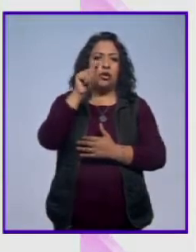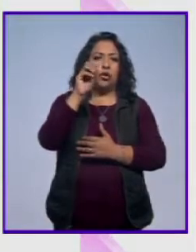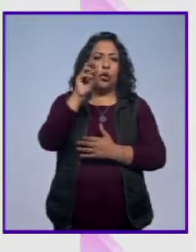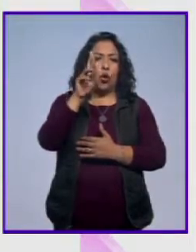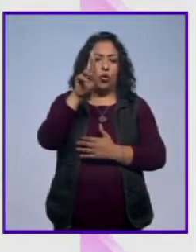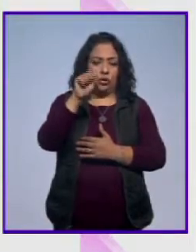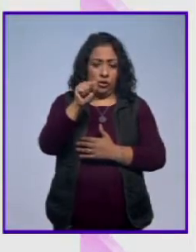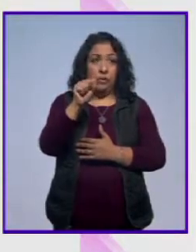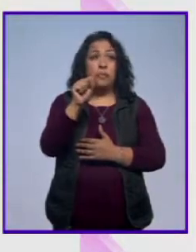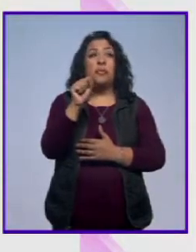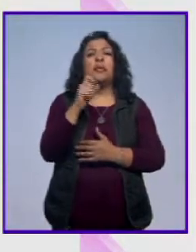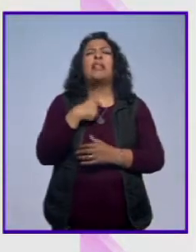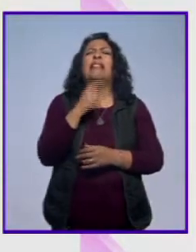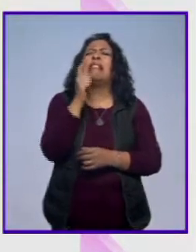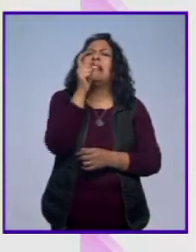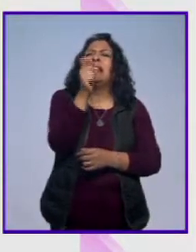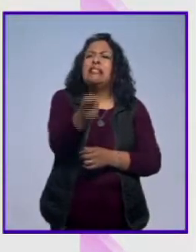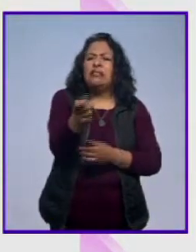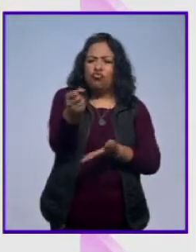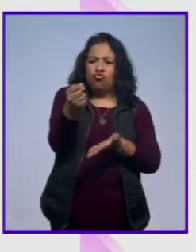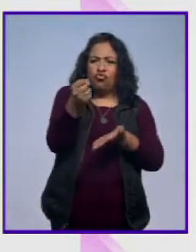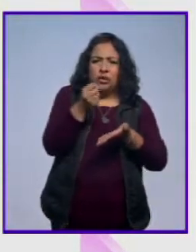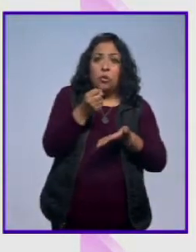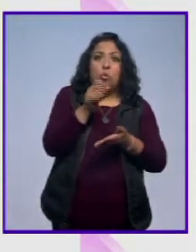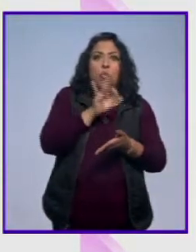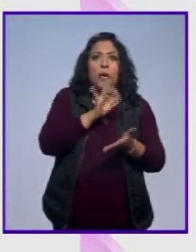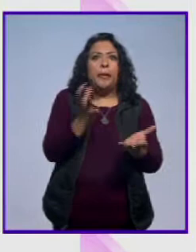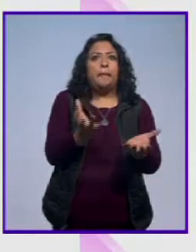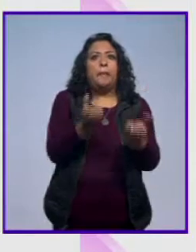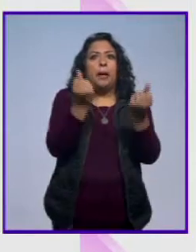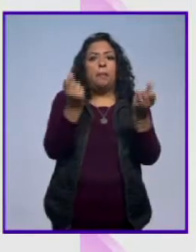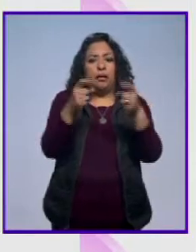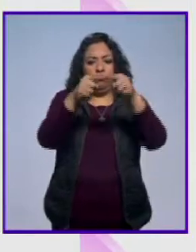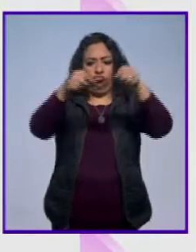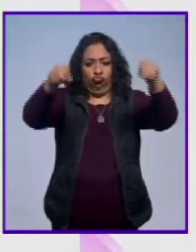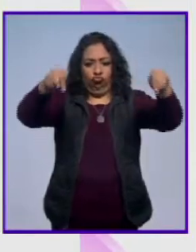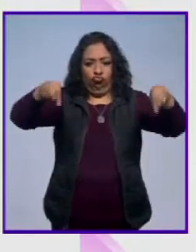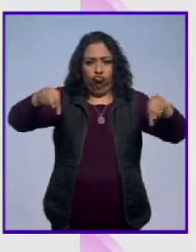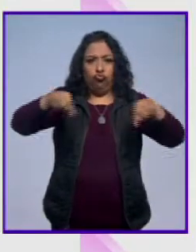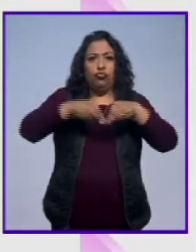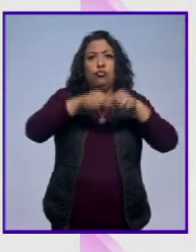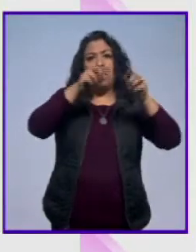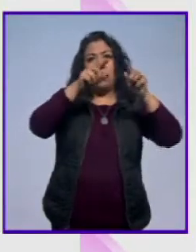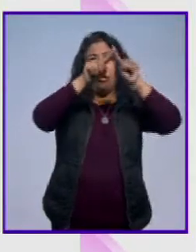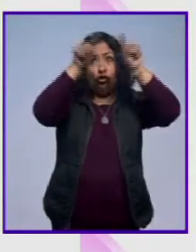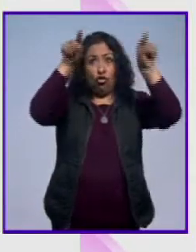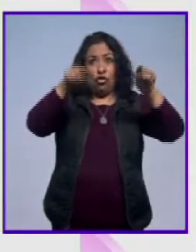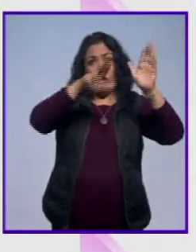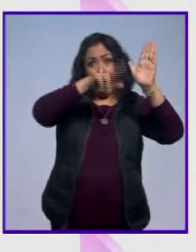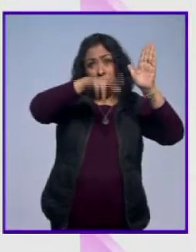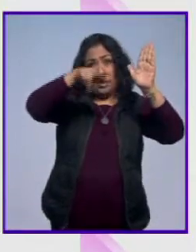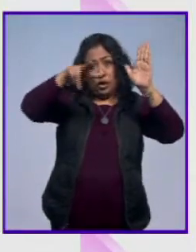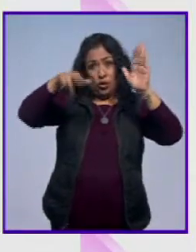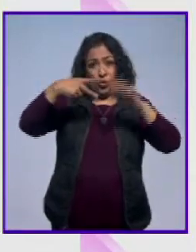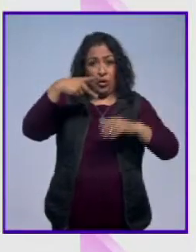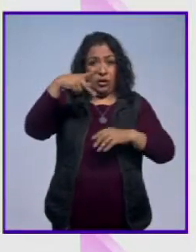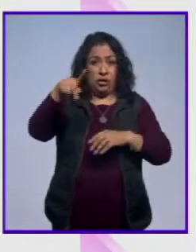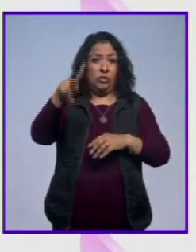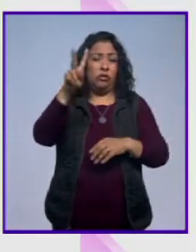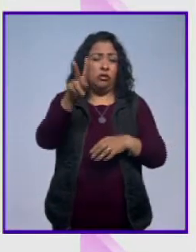la posibilidad de recuperar un buen número de metros cuadrados de pintura mural, de